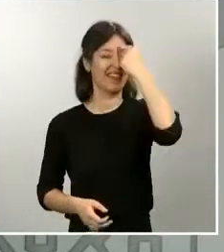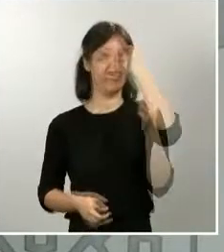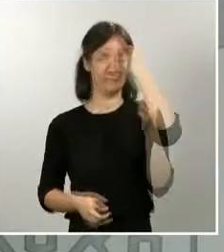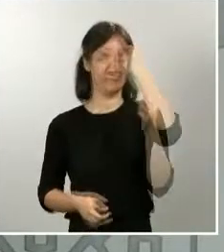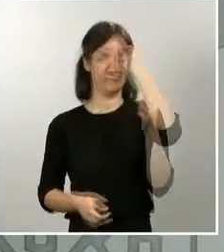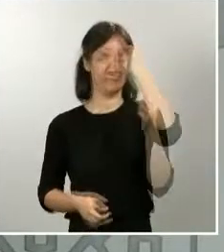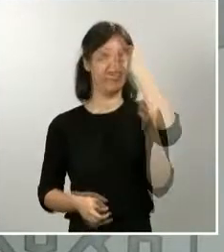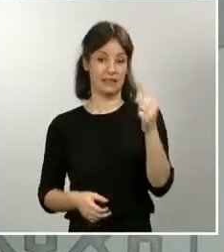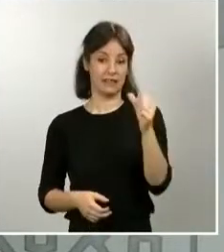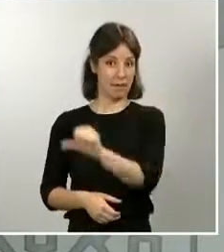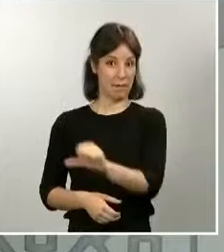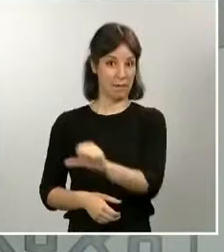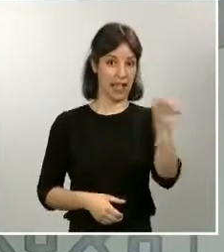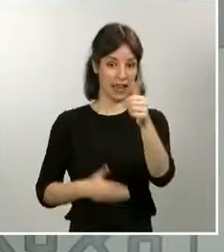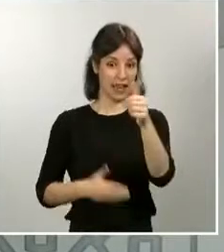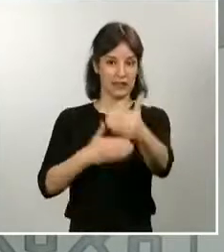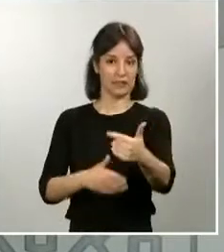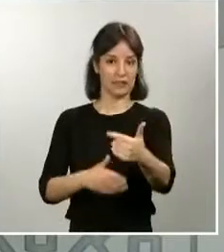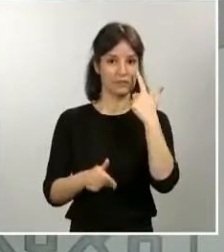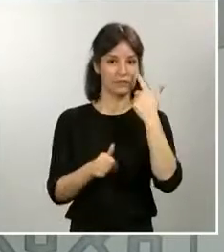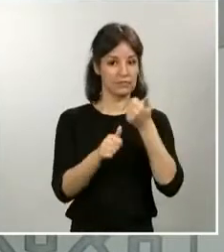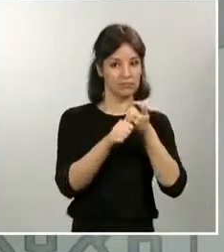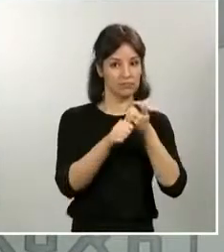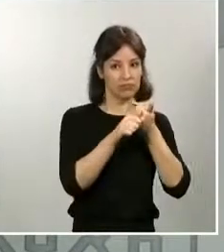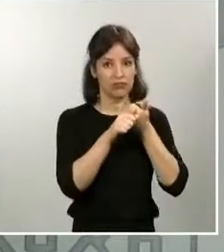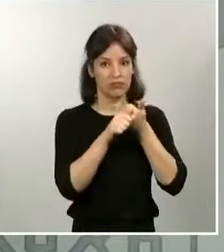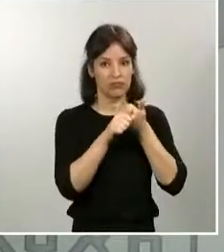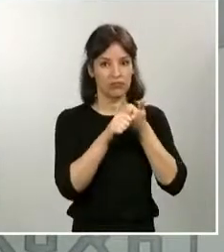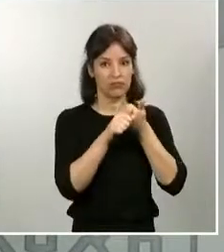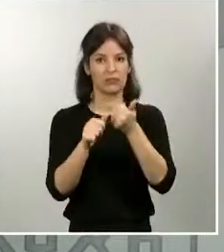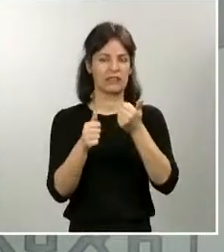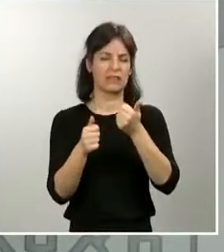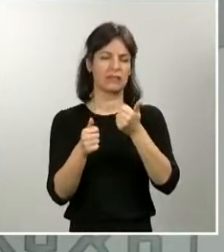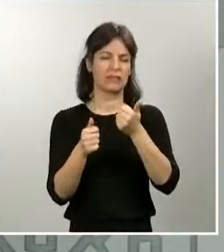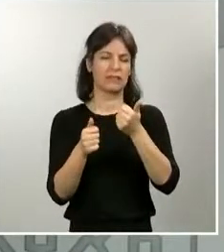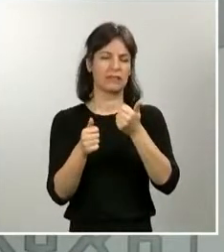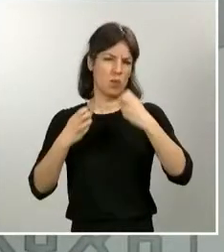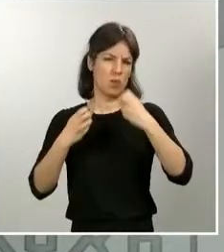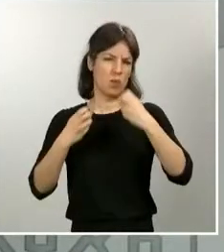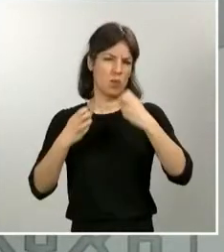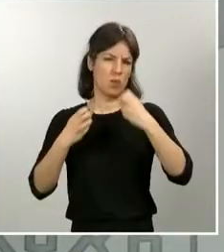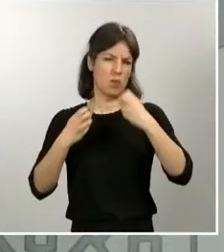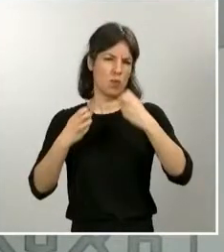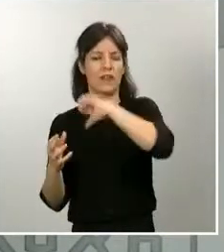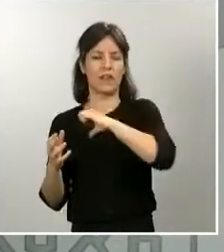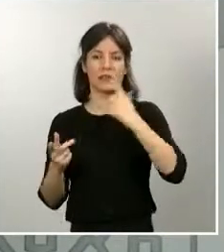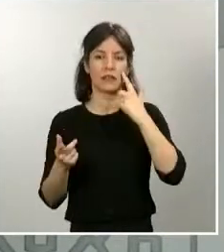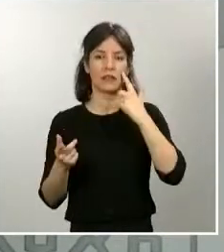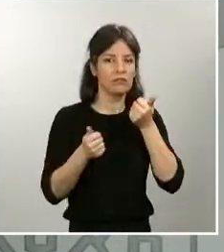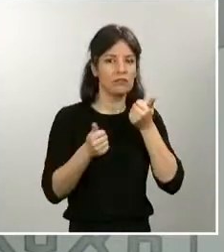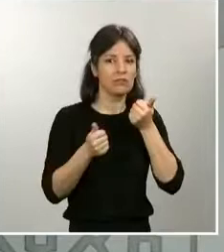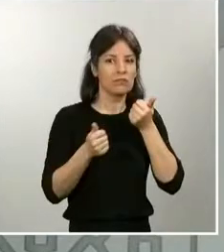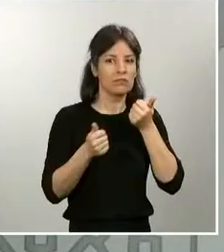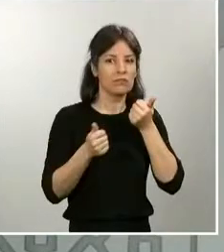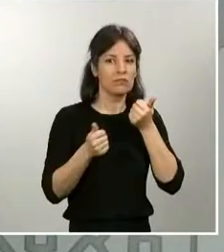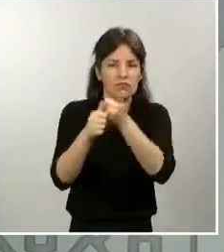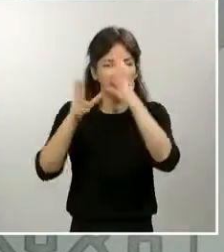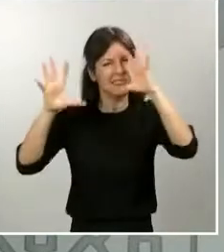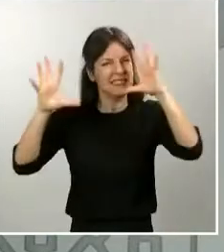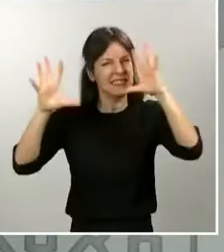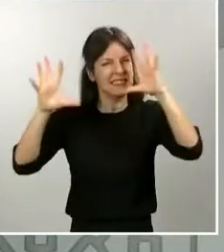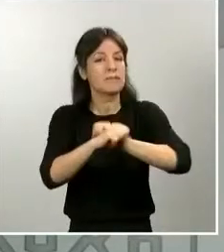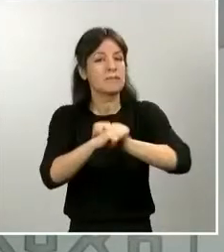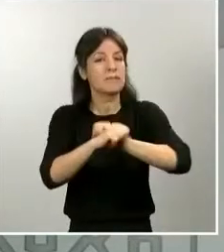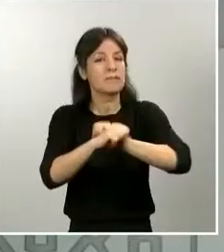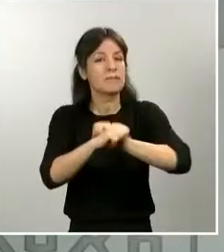vigilancia, la vigilancia que se hace desde todos los sistemas de salud pública de las comunidades, se está centrando sobre todo en los casos graves,